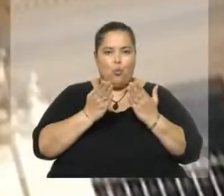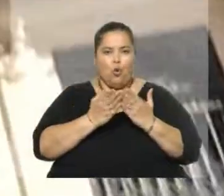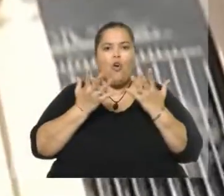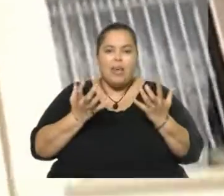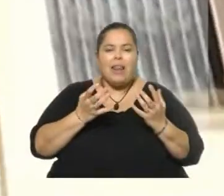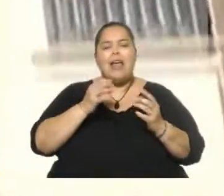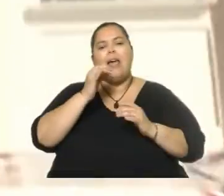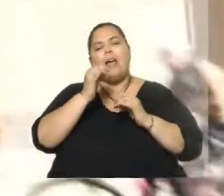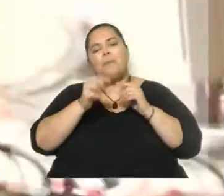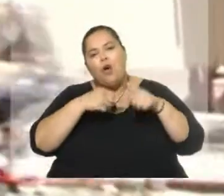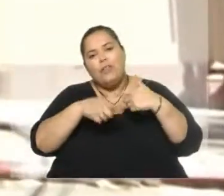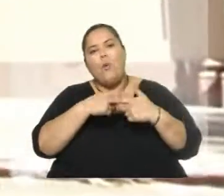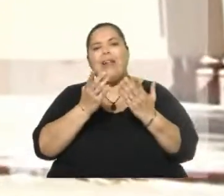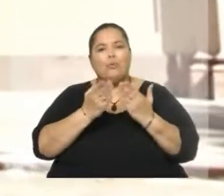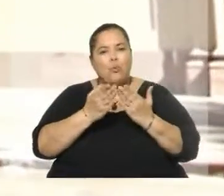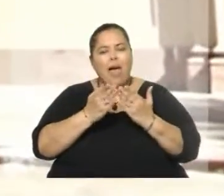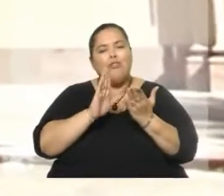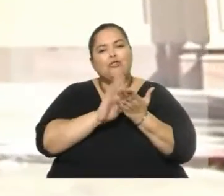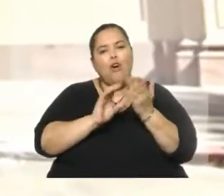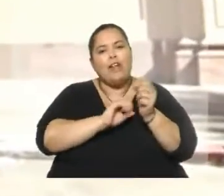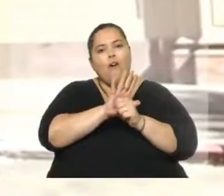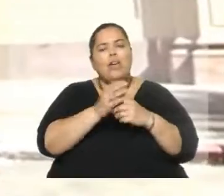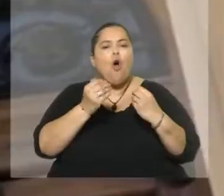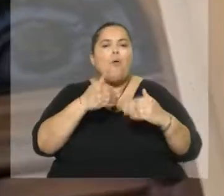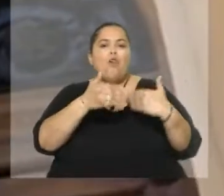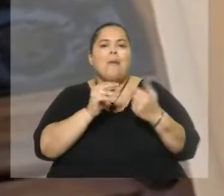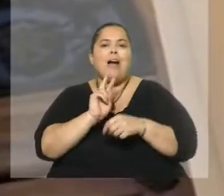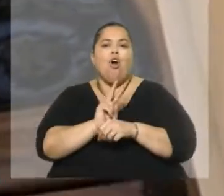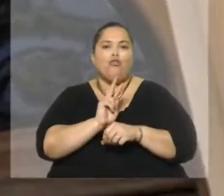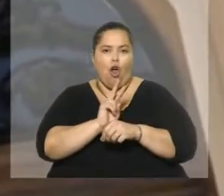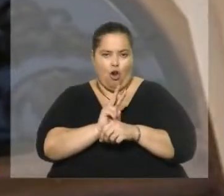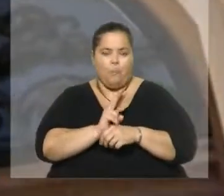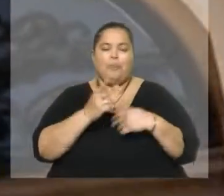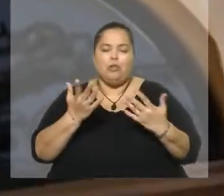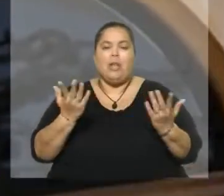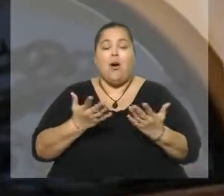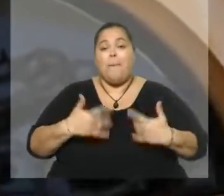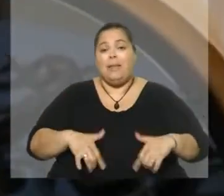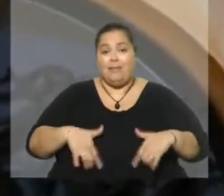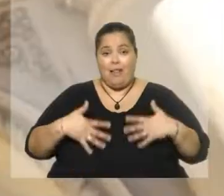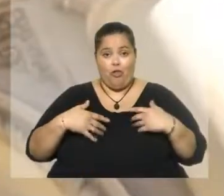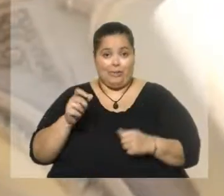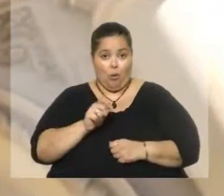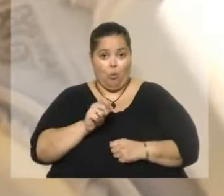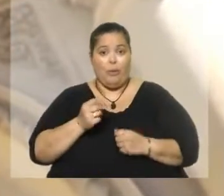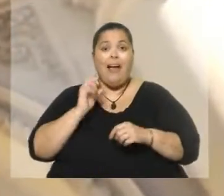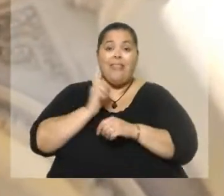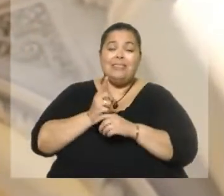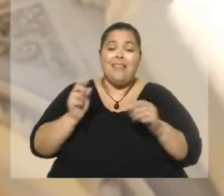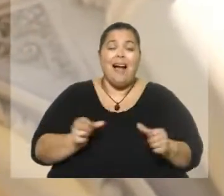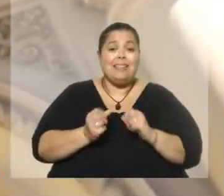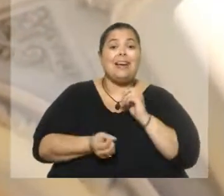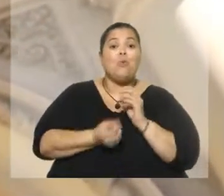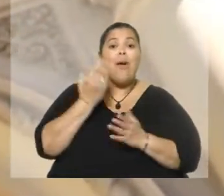generando evidencia para las medidas de control del COVID-19, el Ministerio de Salud Pública ha decidido realizar un nuevo estudio de